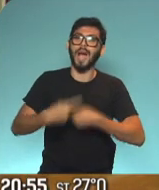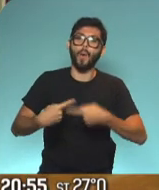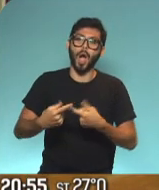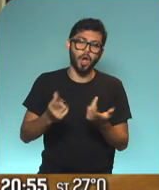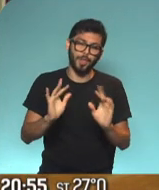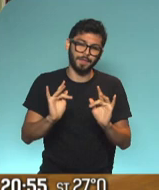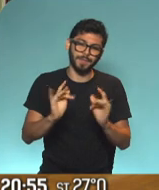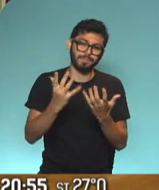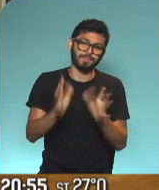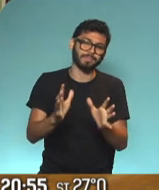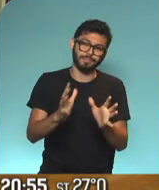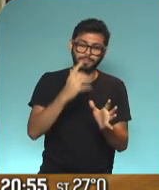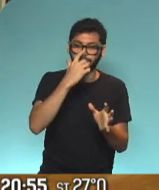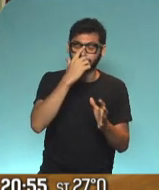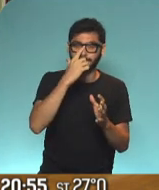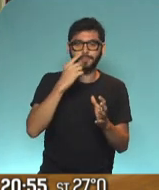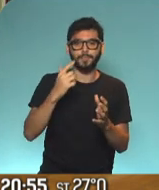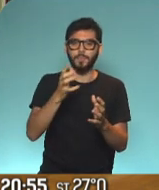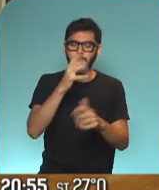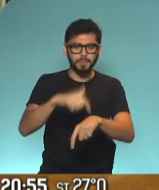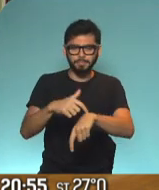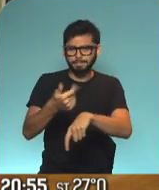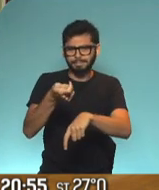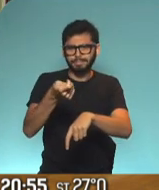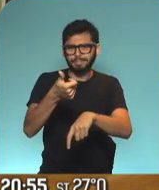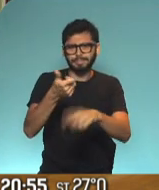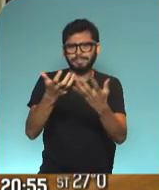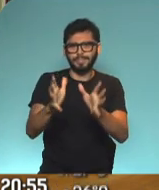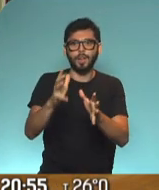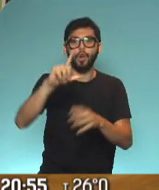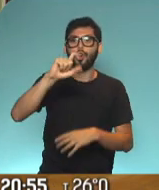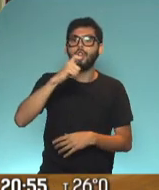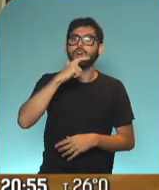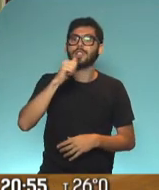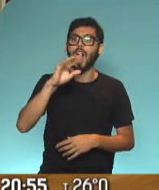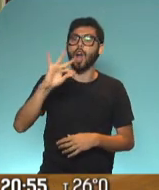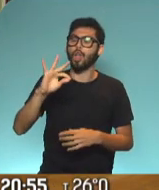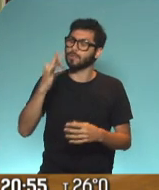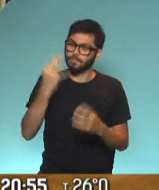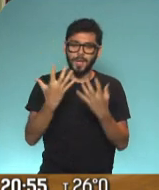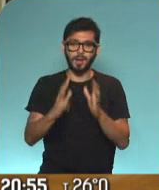mañana. Así que me parece que va a ser una cuestión de horas la salida de los ardos del gabinete nacional. Bien, perfecto. Gracias, Nicolás.